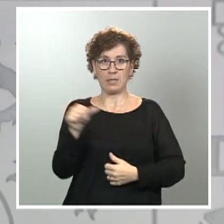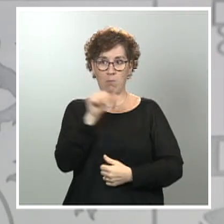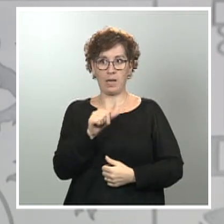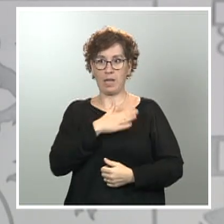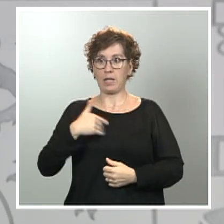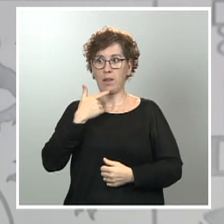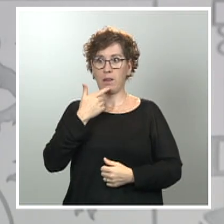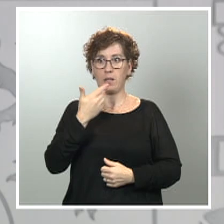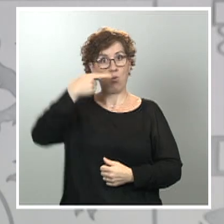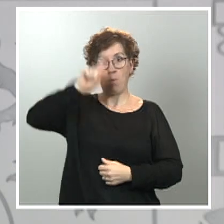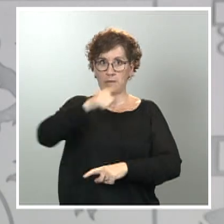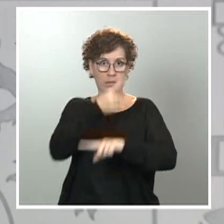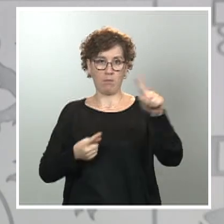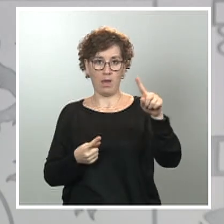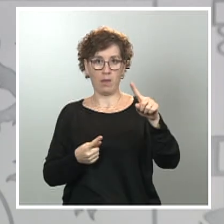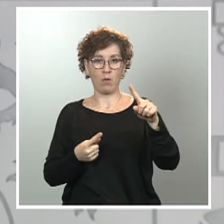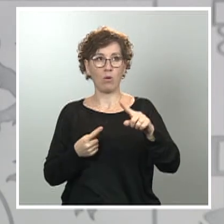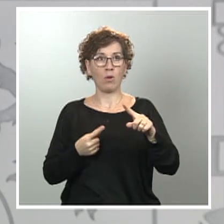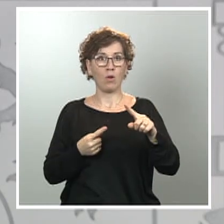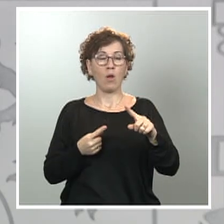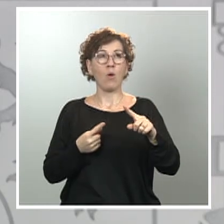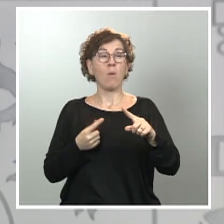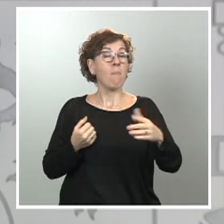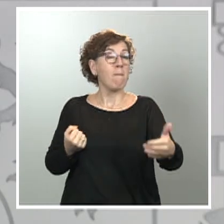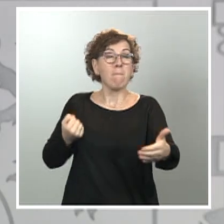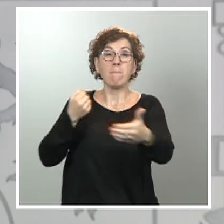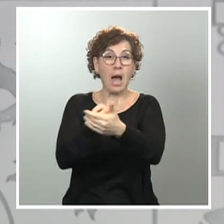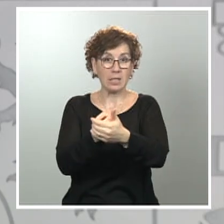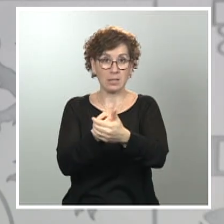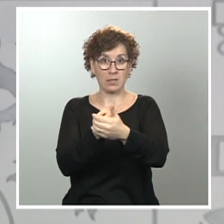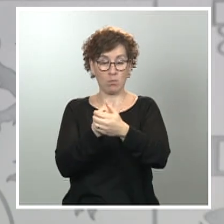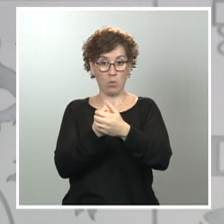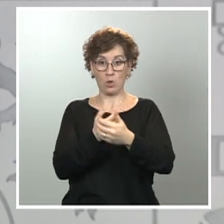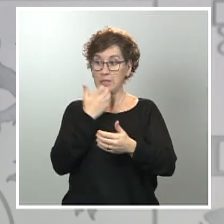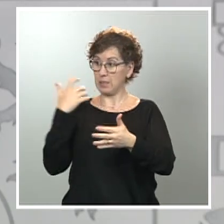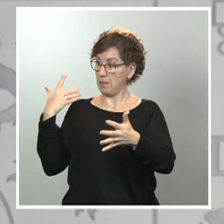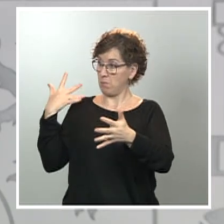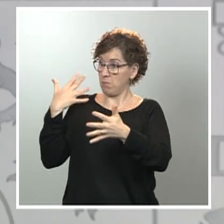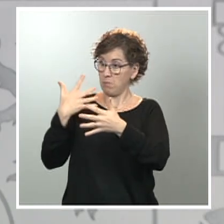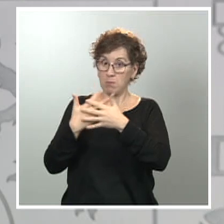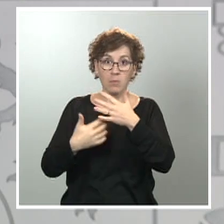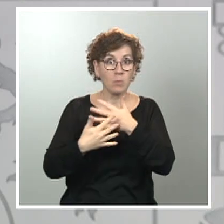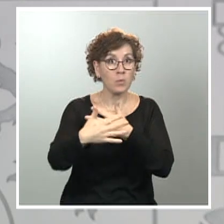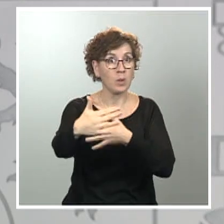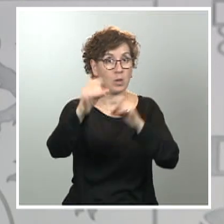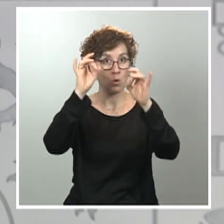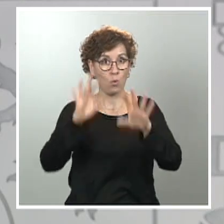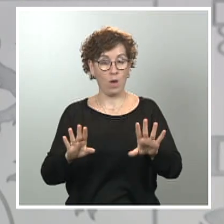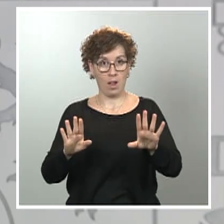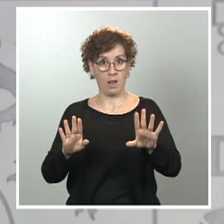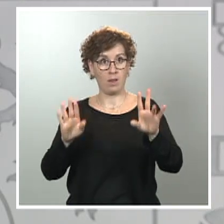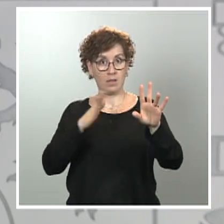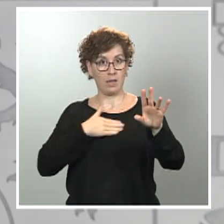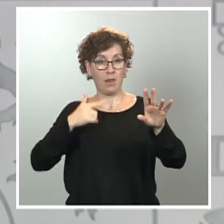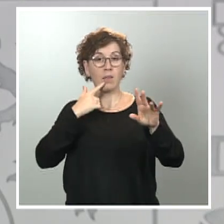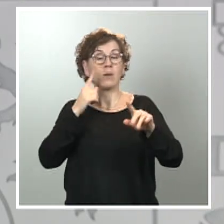Y la duración máxima tentativa, en el caso de que todo transcurra como hasta ahora, y por eso quiero decirlo entre paréntesis y con la máxima precaución,